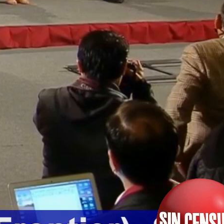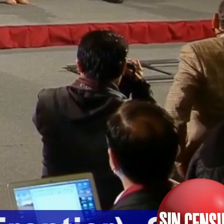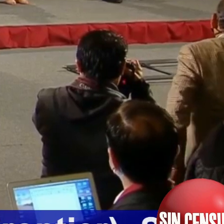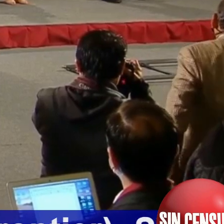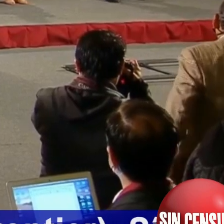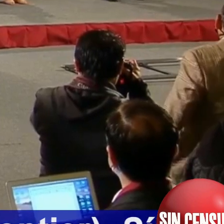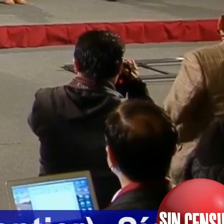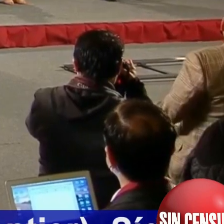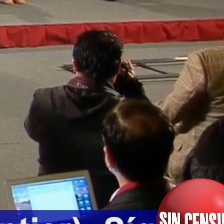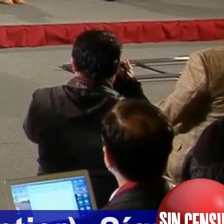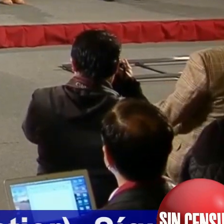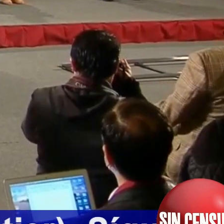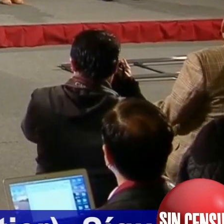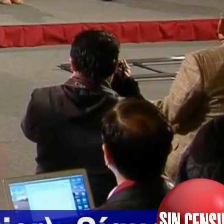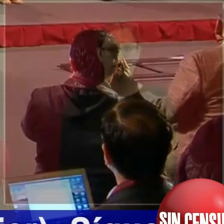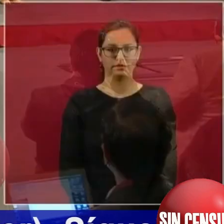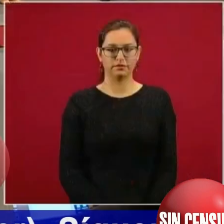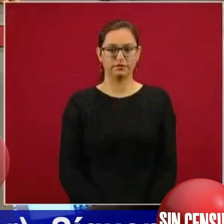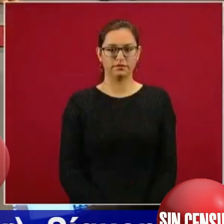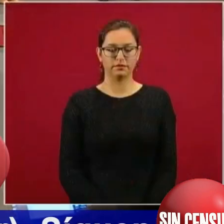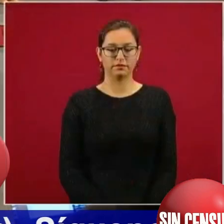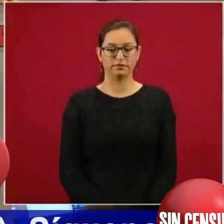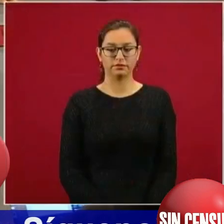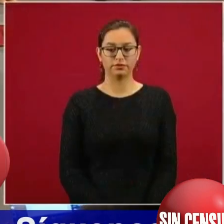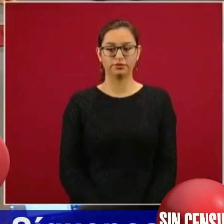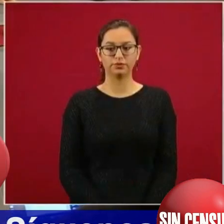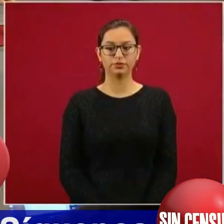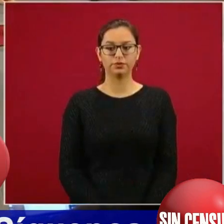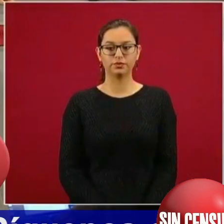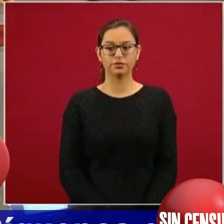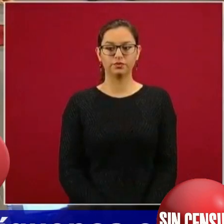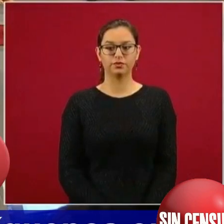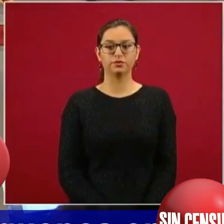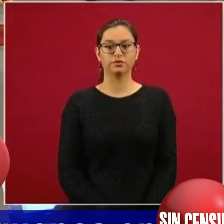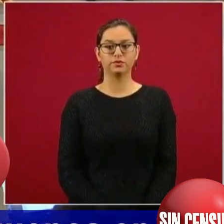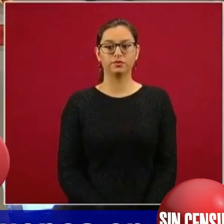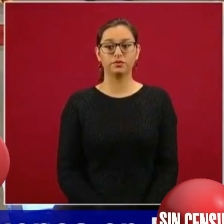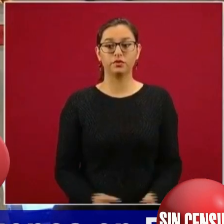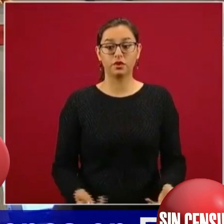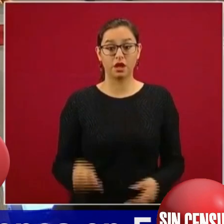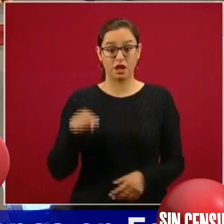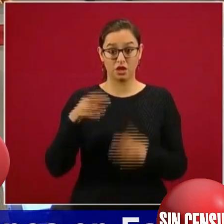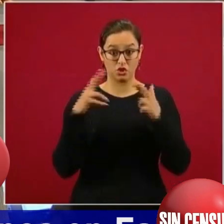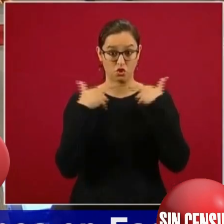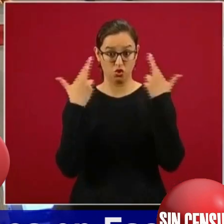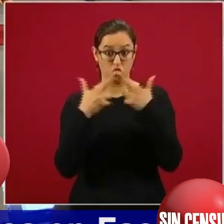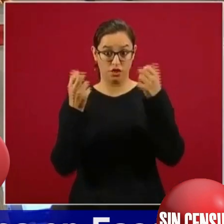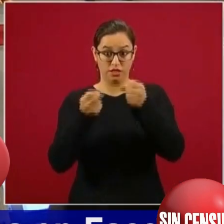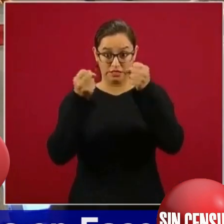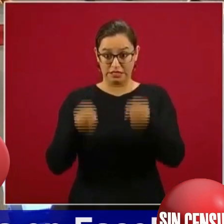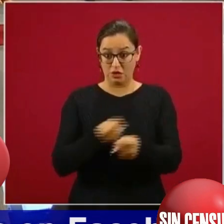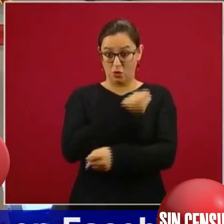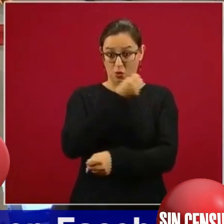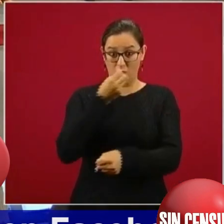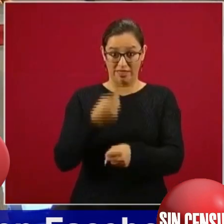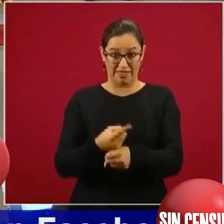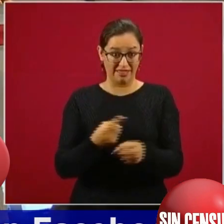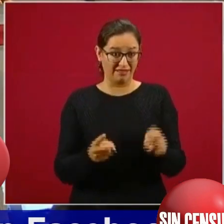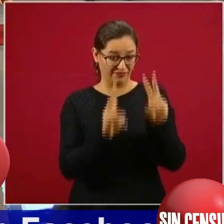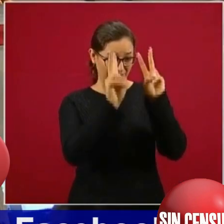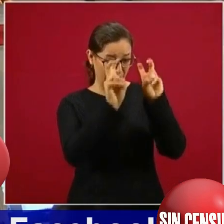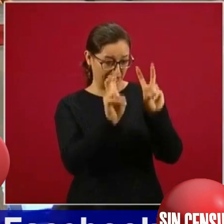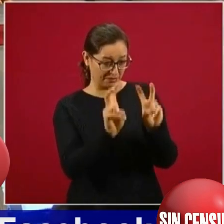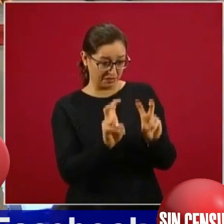seguridad. Hoy comenzamos antes de las seis de la mañana y apenas estamos